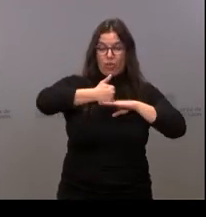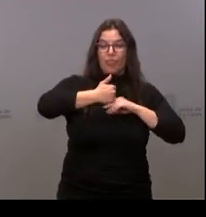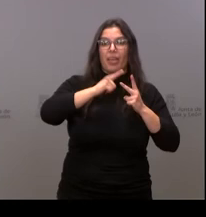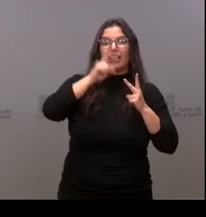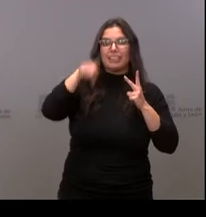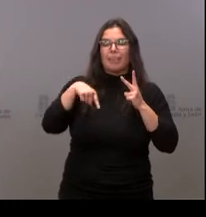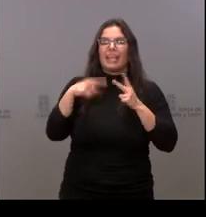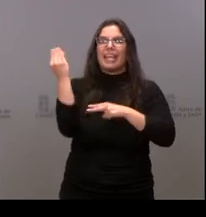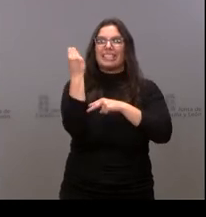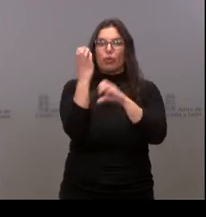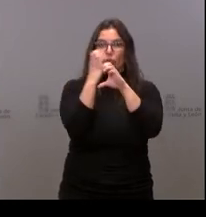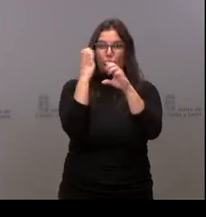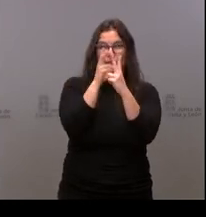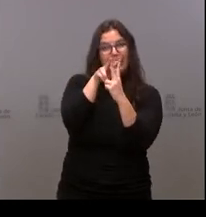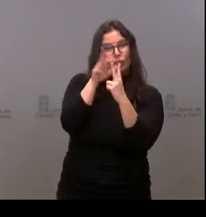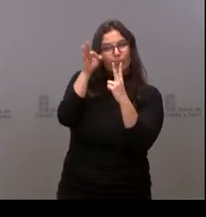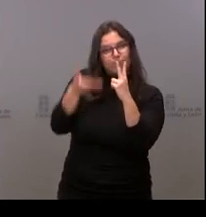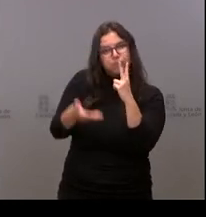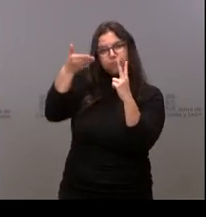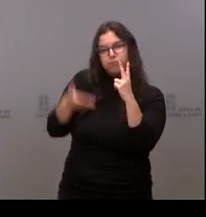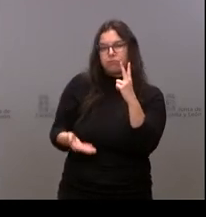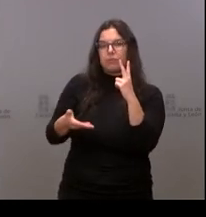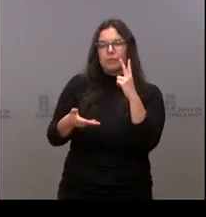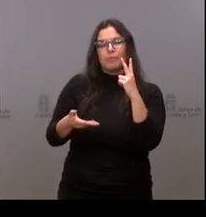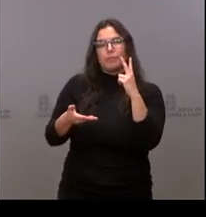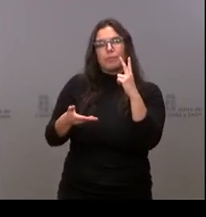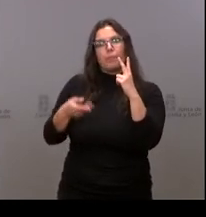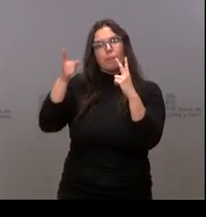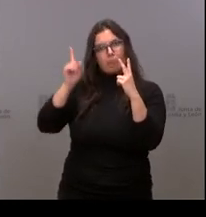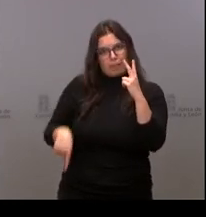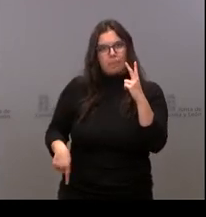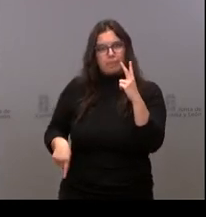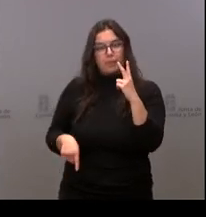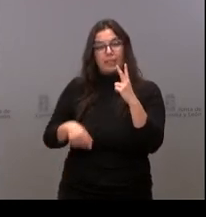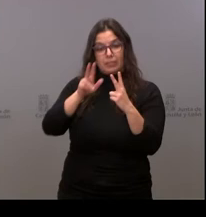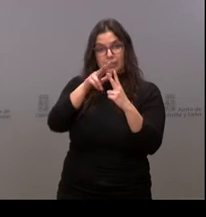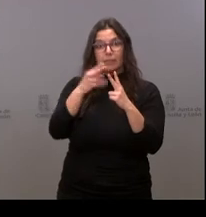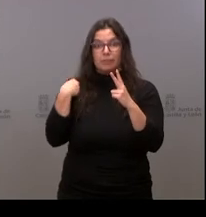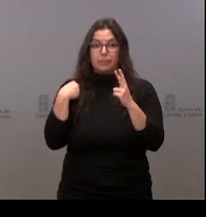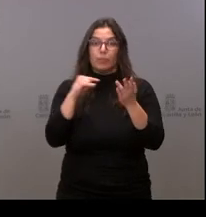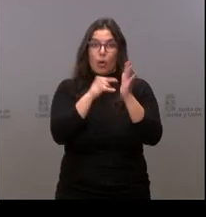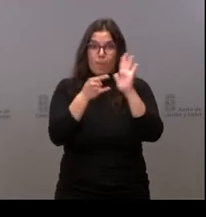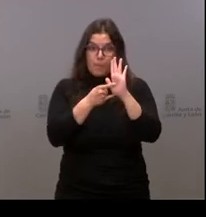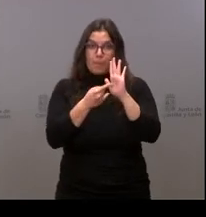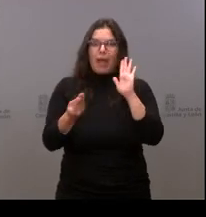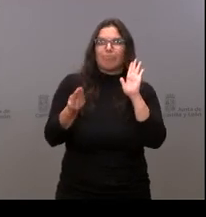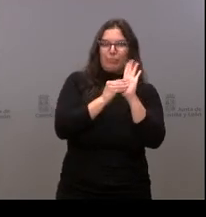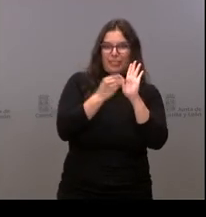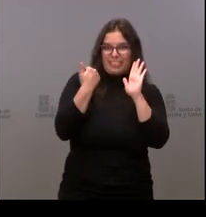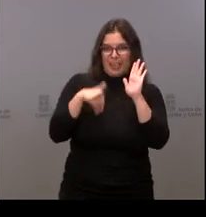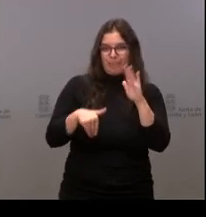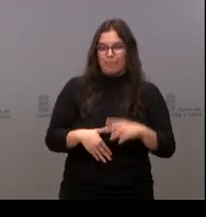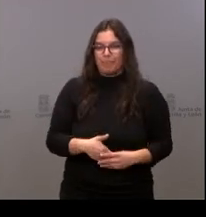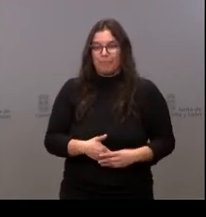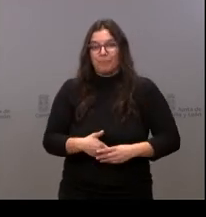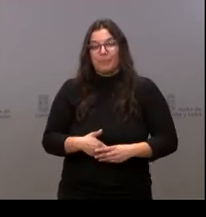autobuses como dos elementos que considero también importantes y que están en el propio plan. Y